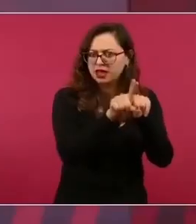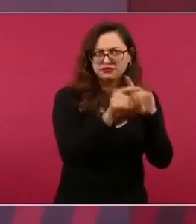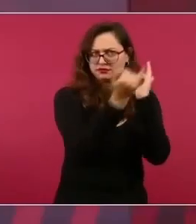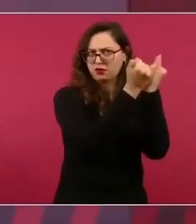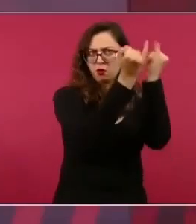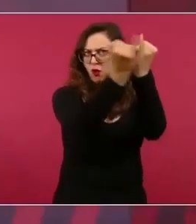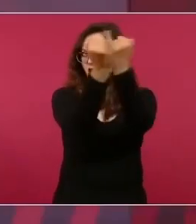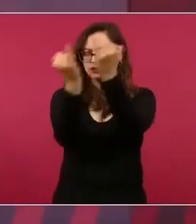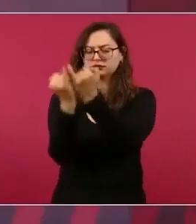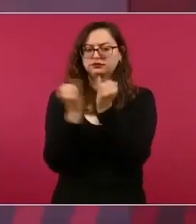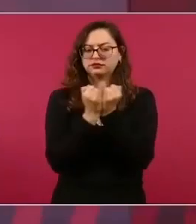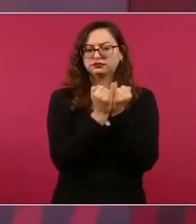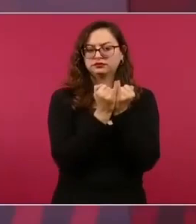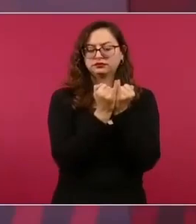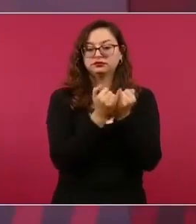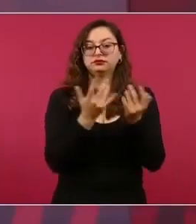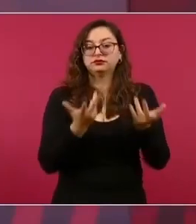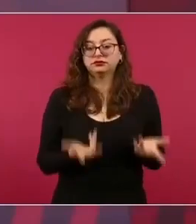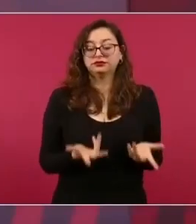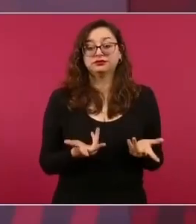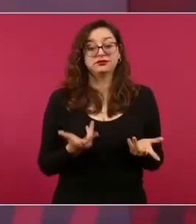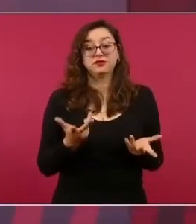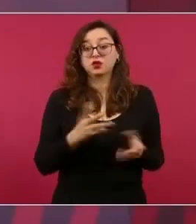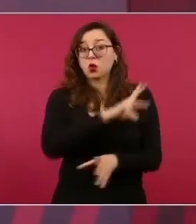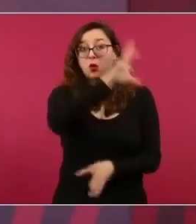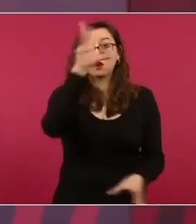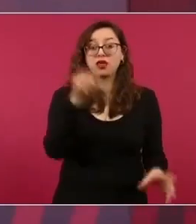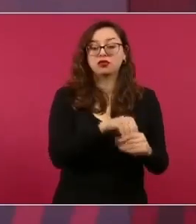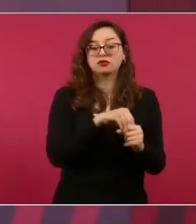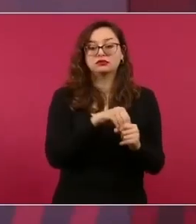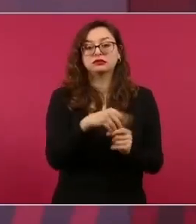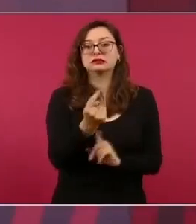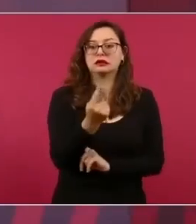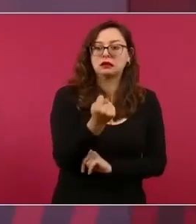se apoyan mucho en los medios de información,